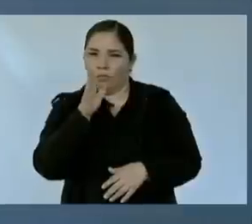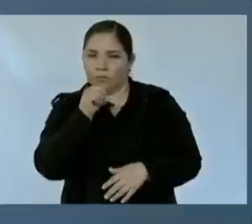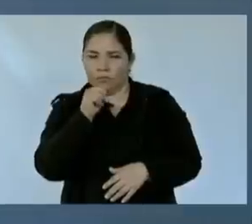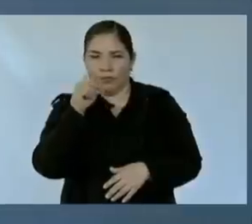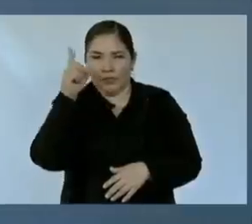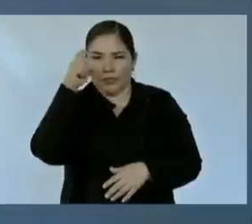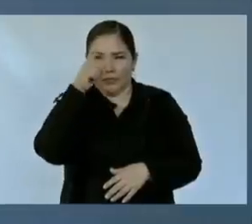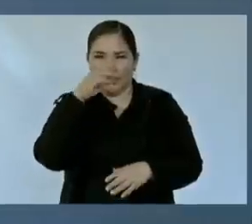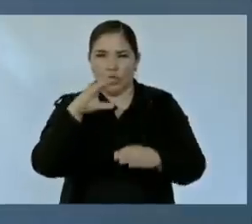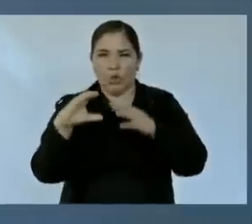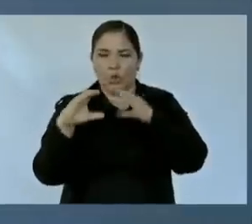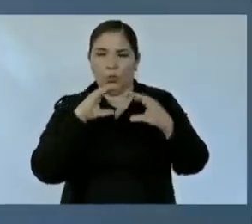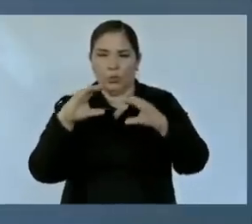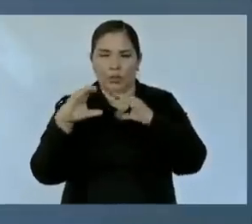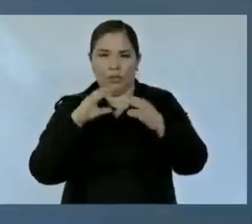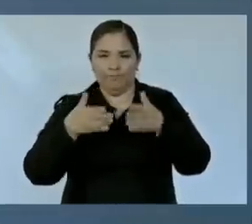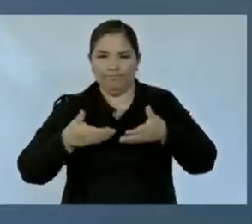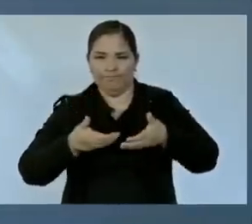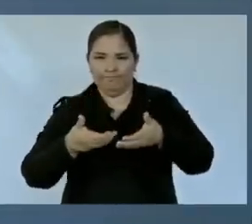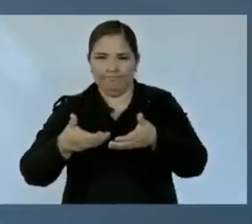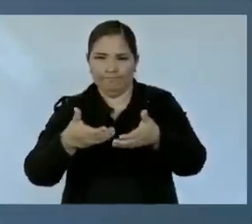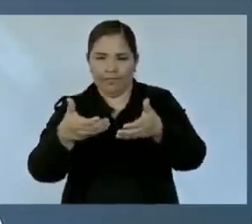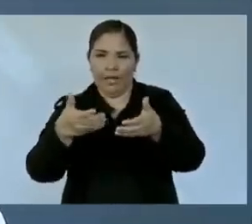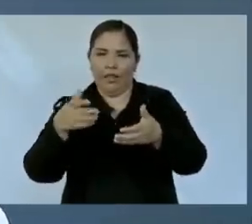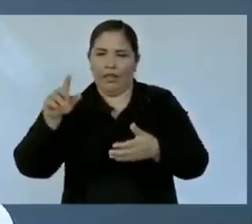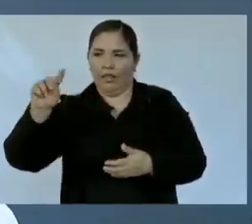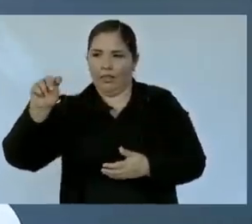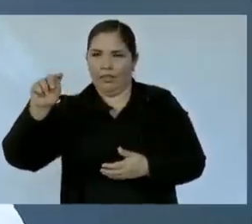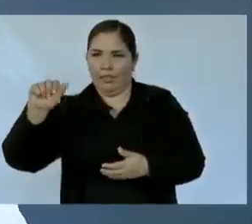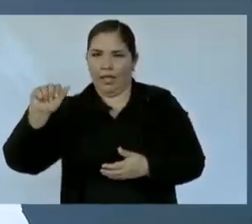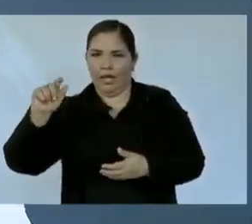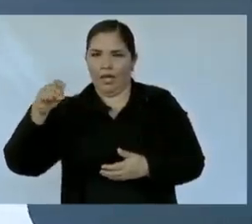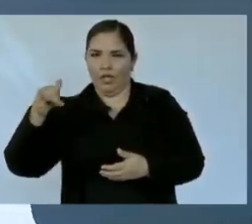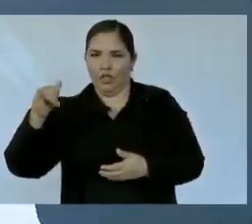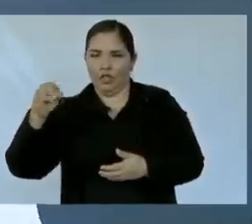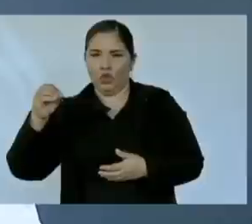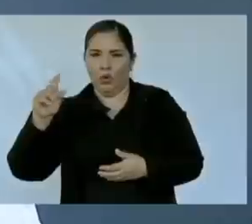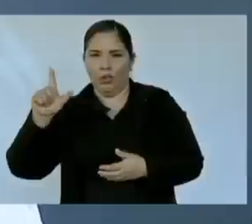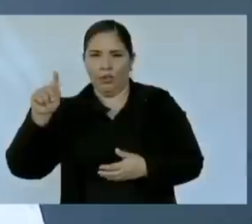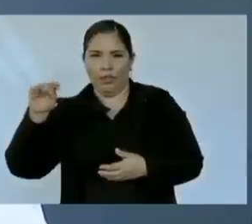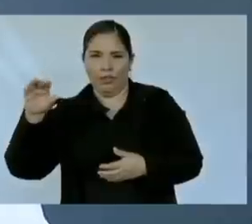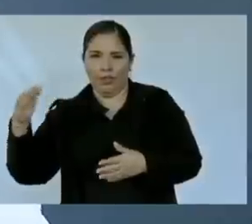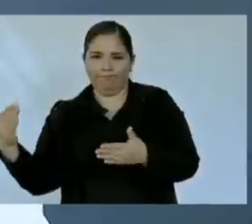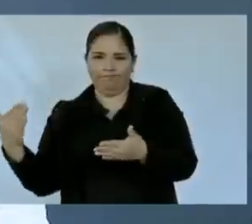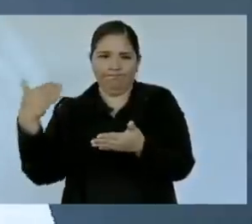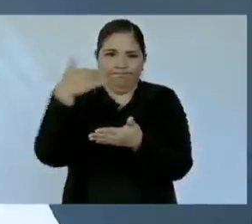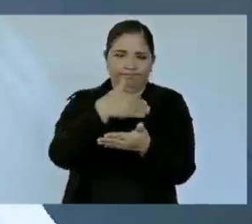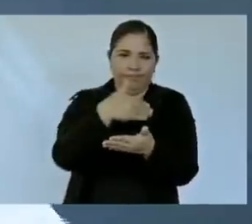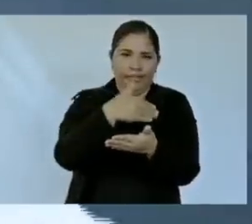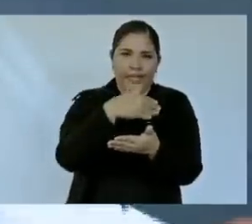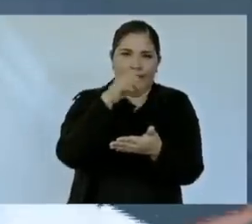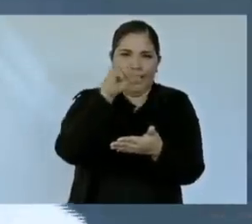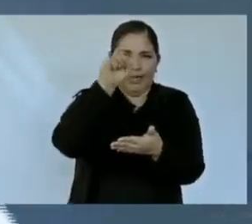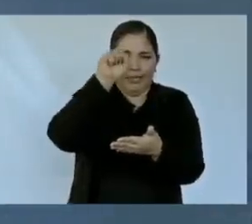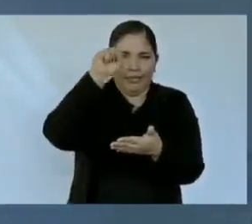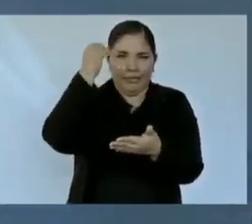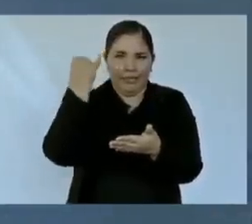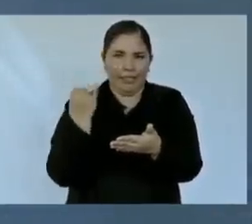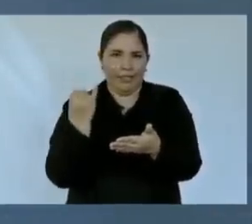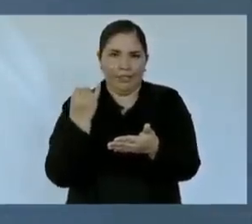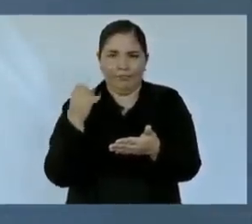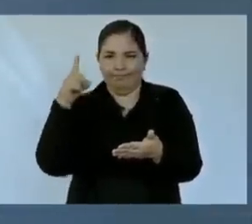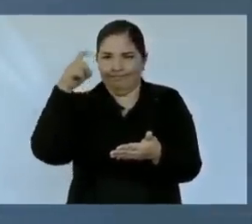de Tayoltita a San Ignacio, que, como aquí